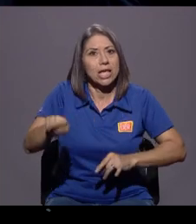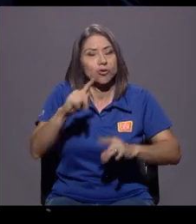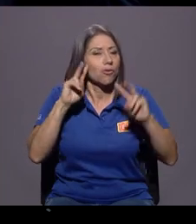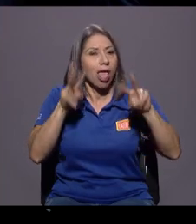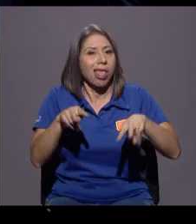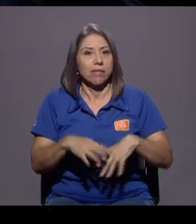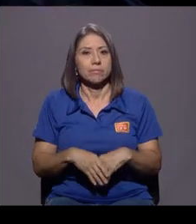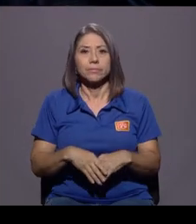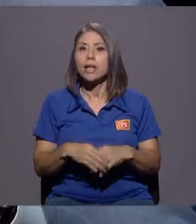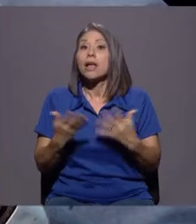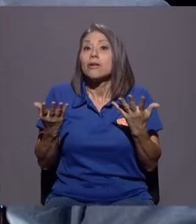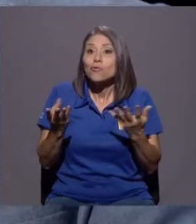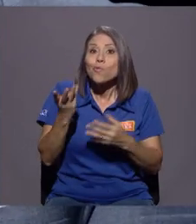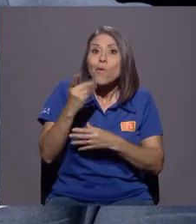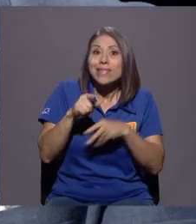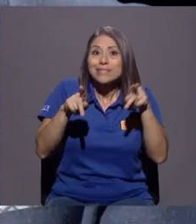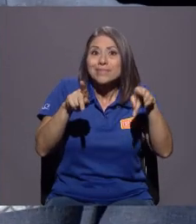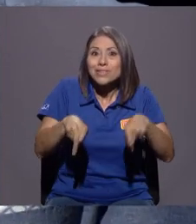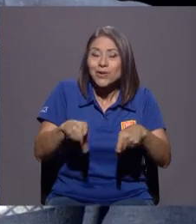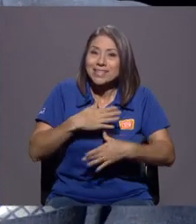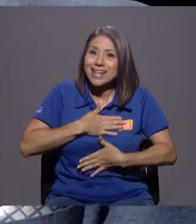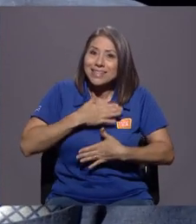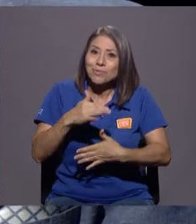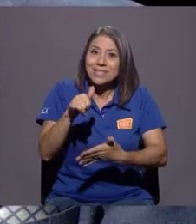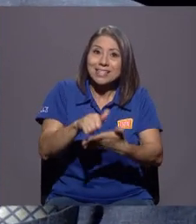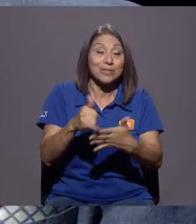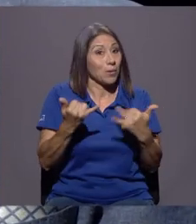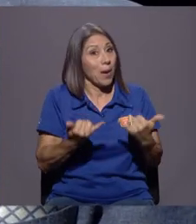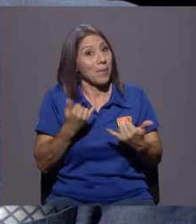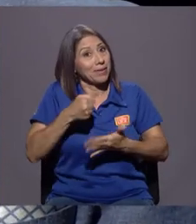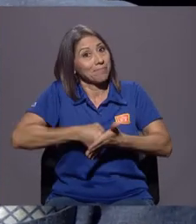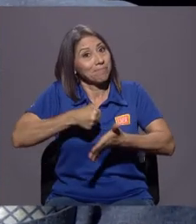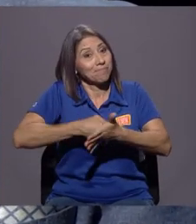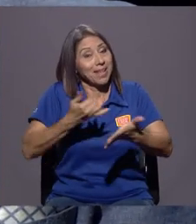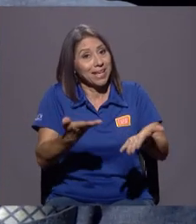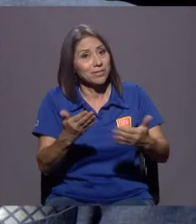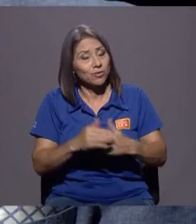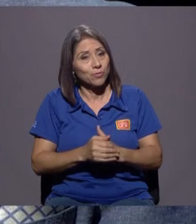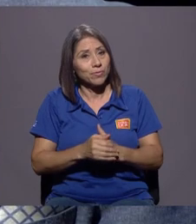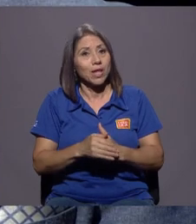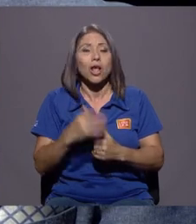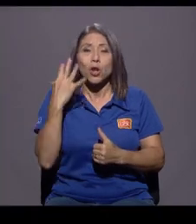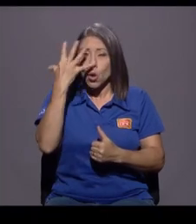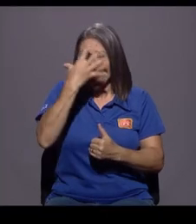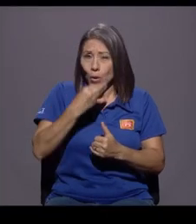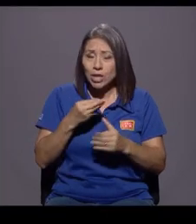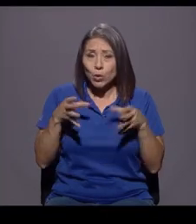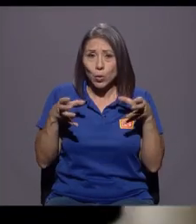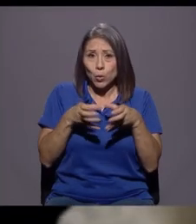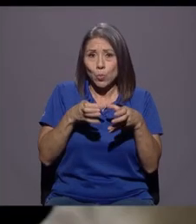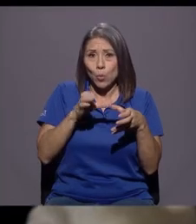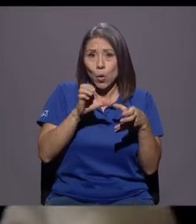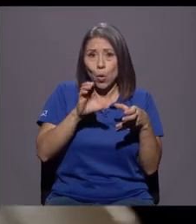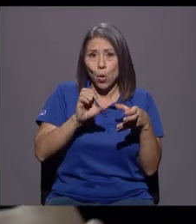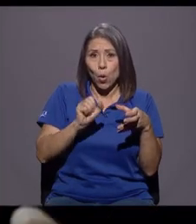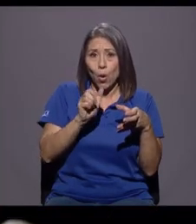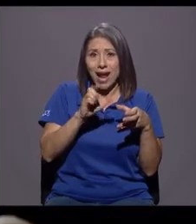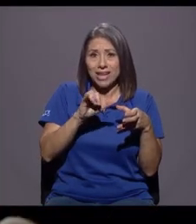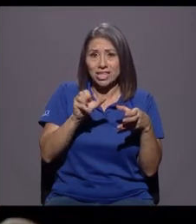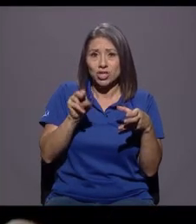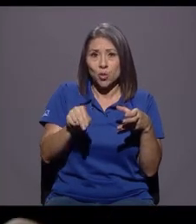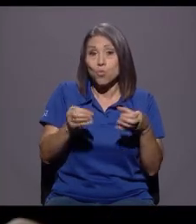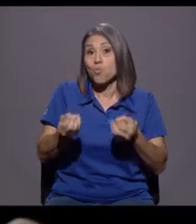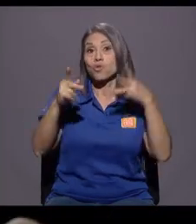¿Cuántas personas están dispuestas a eso, Alejandra? De eso estamos, ¿verdad? Yo creo. Lo bonito de coalición es que yo creo que muchas personas que nunca habían